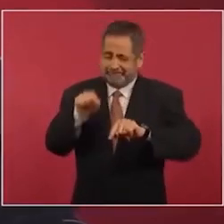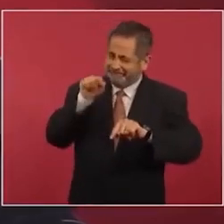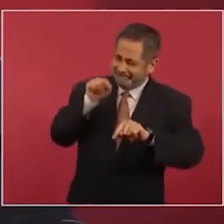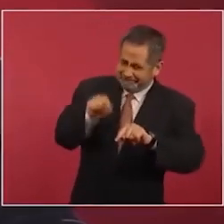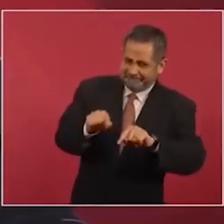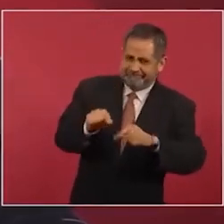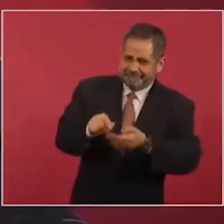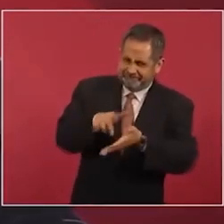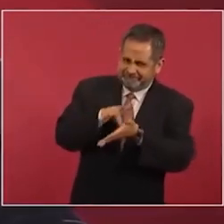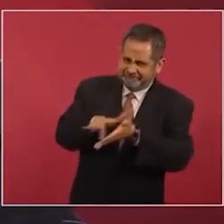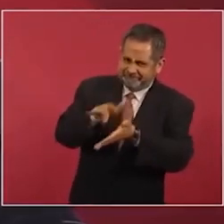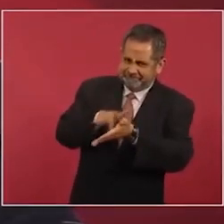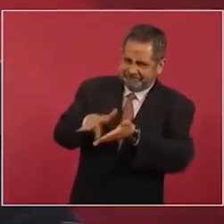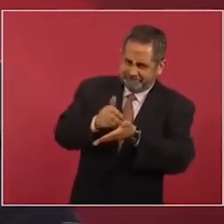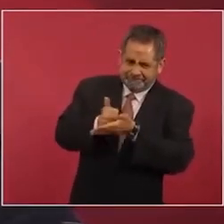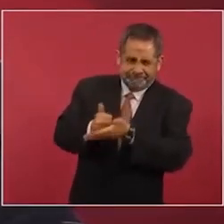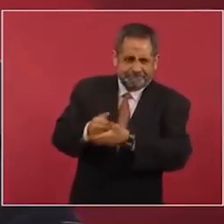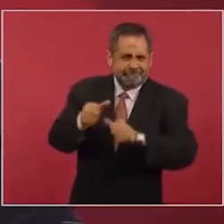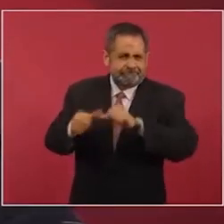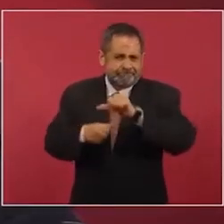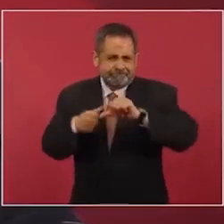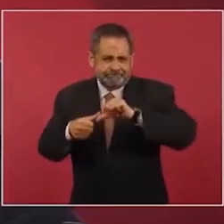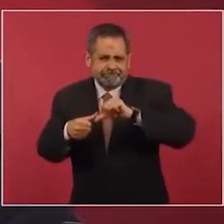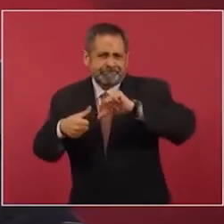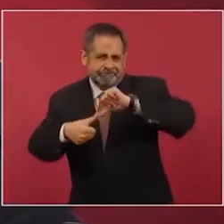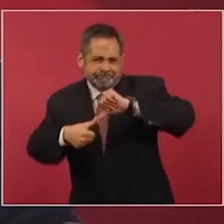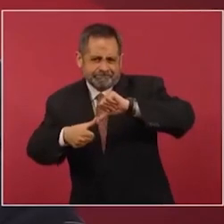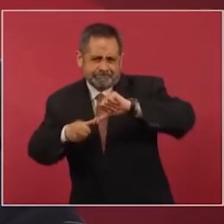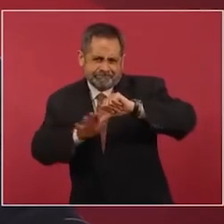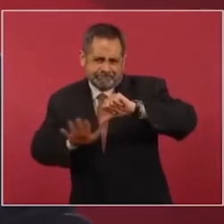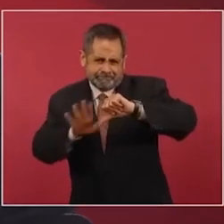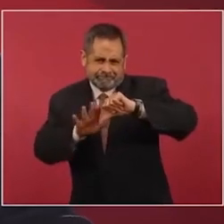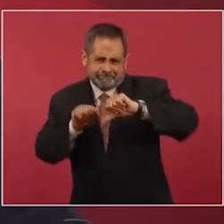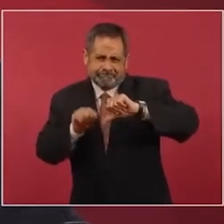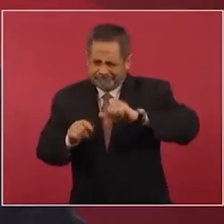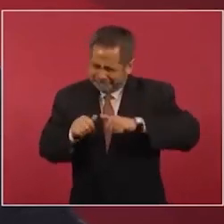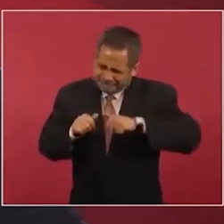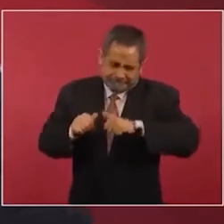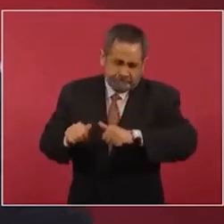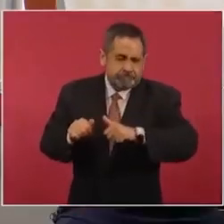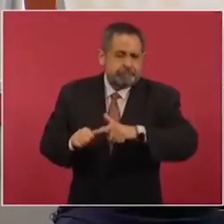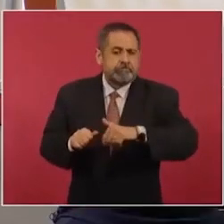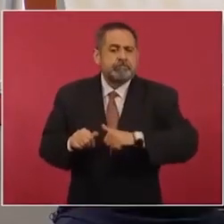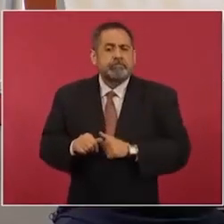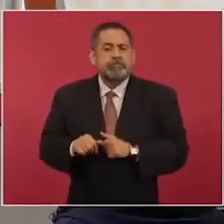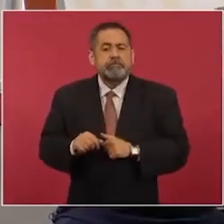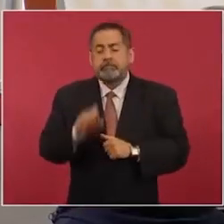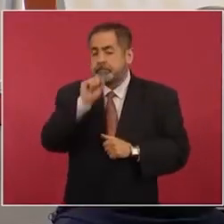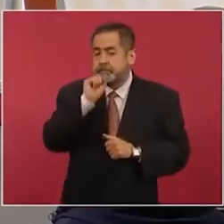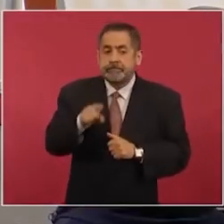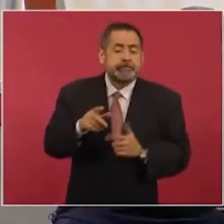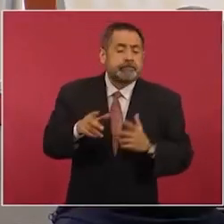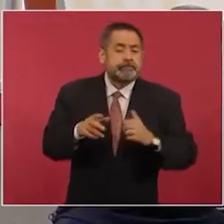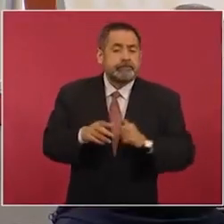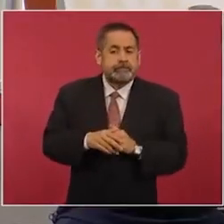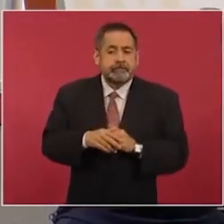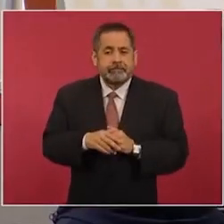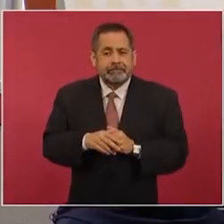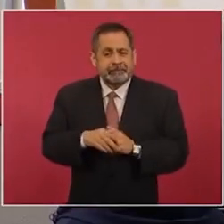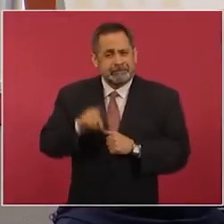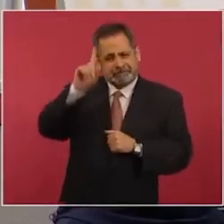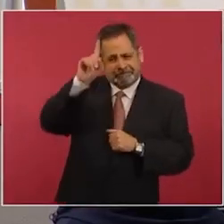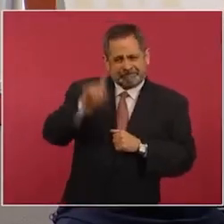apoyar a Centroamérica de manera conjunta y la integración de todo